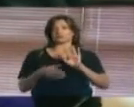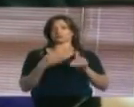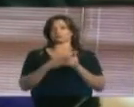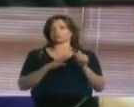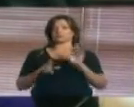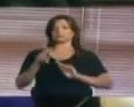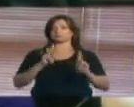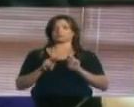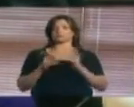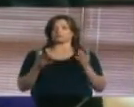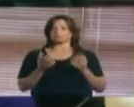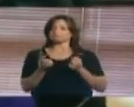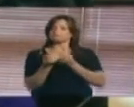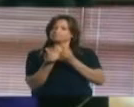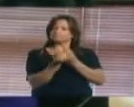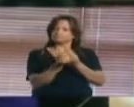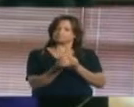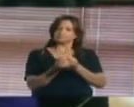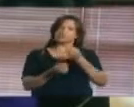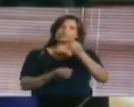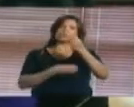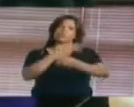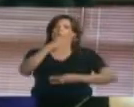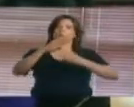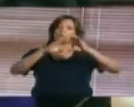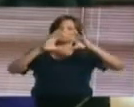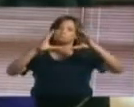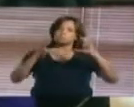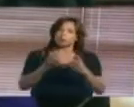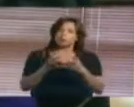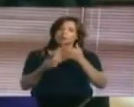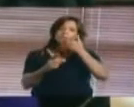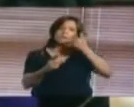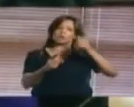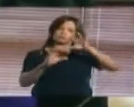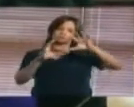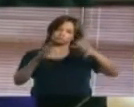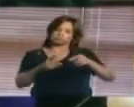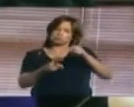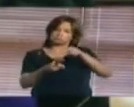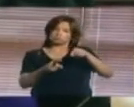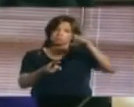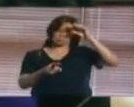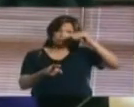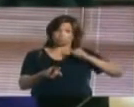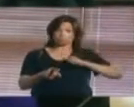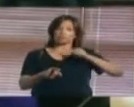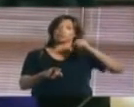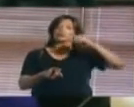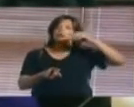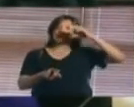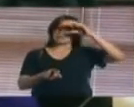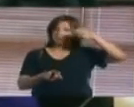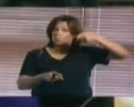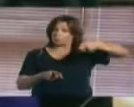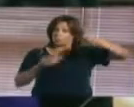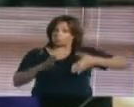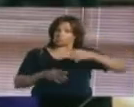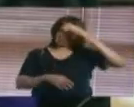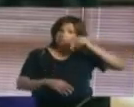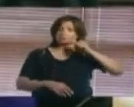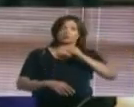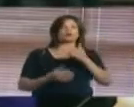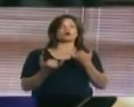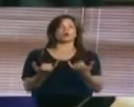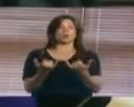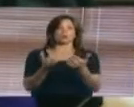y contribuyen a lograr un mundo mejor. Por lo que a los jueces y a las jueces del país hoy